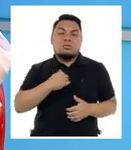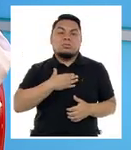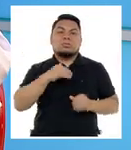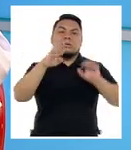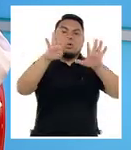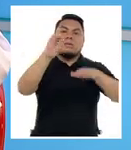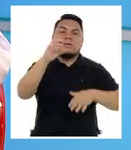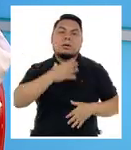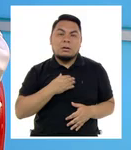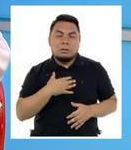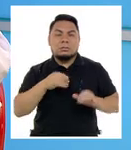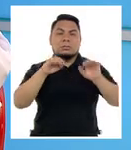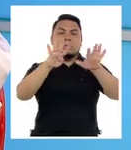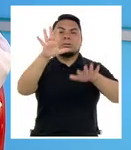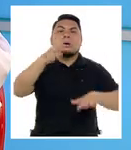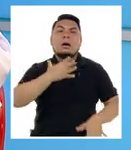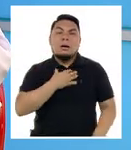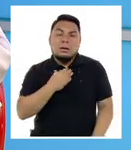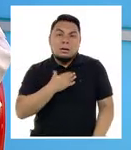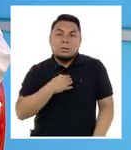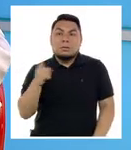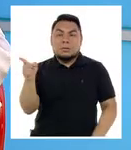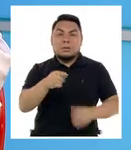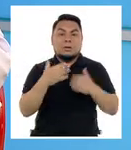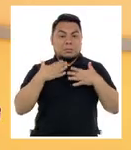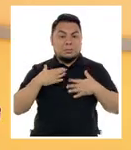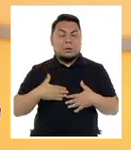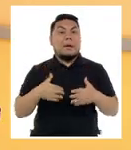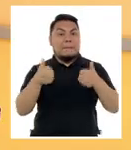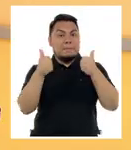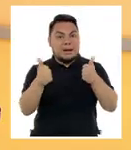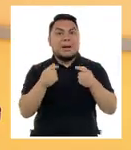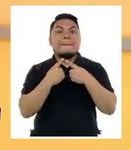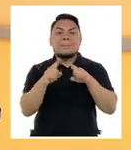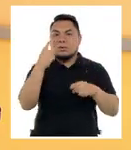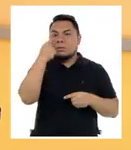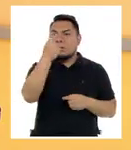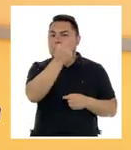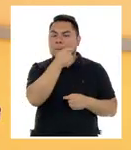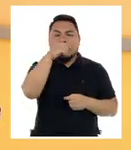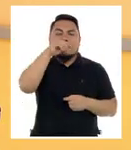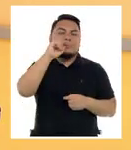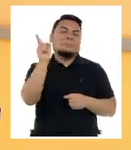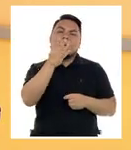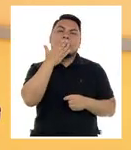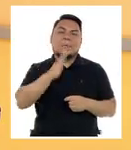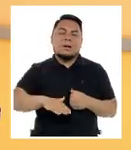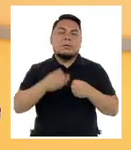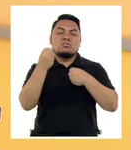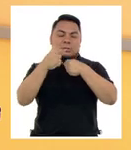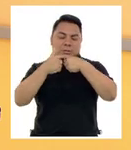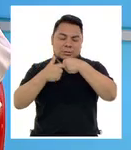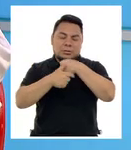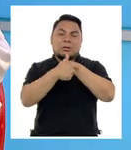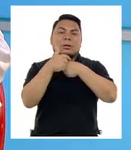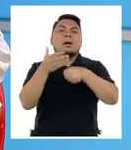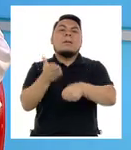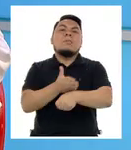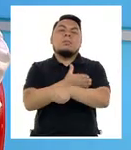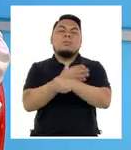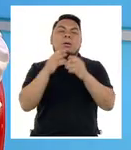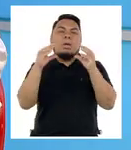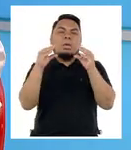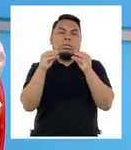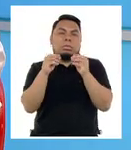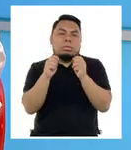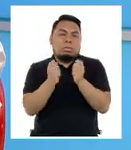95 años, tranquilamente llegan pues con buen estado físico, pero visualmente no llegan viendo bien y es porque la mácula se ha